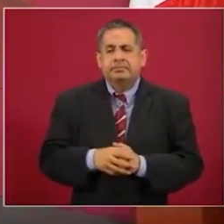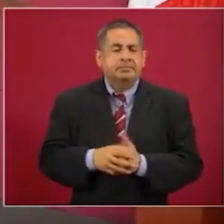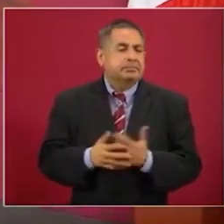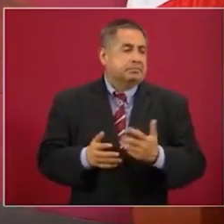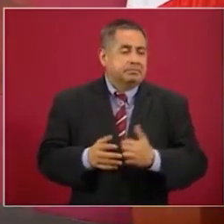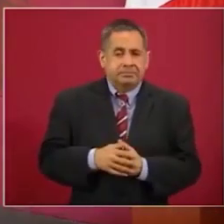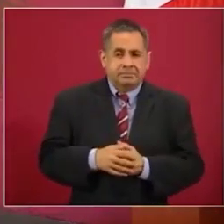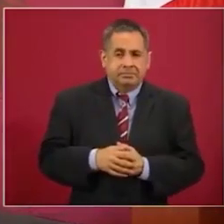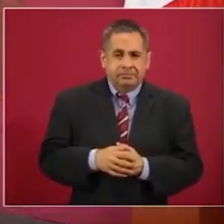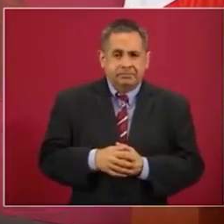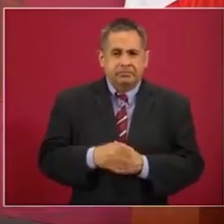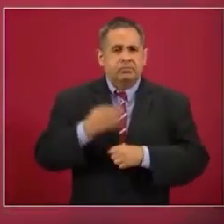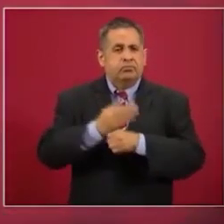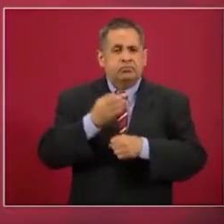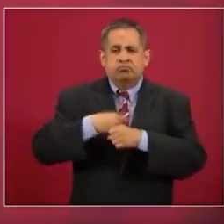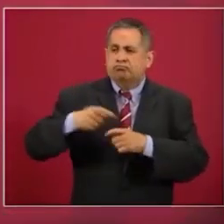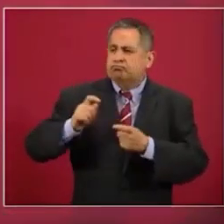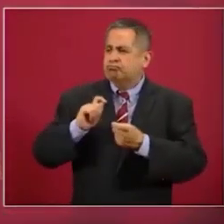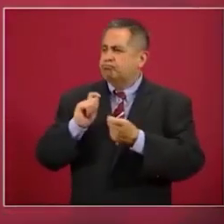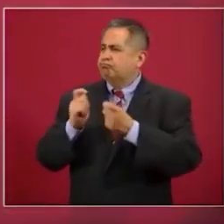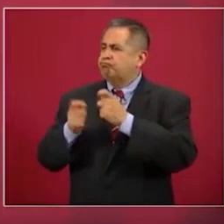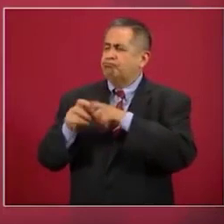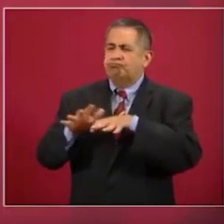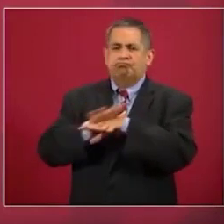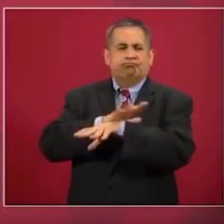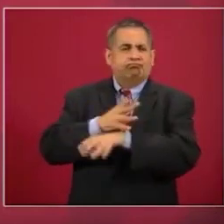llevando a cabo una transformación.